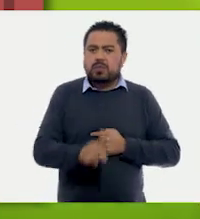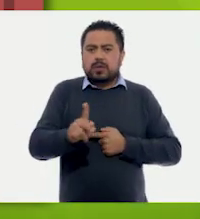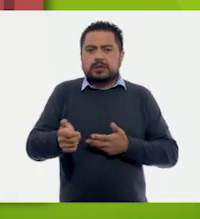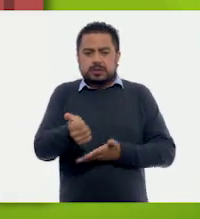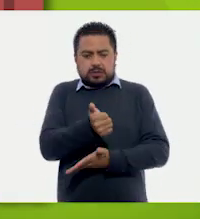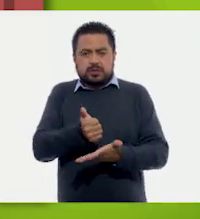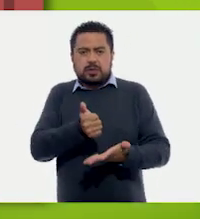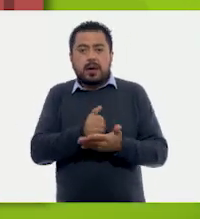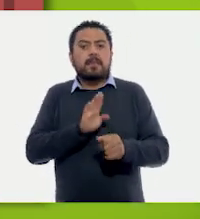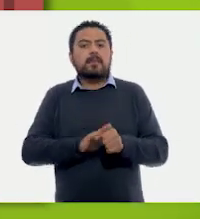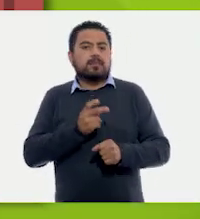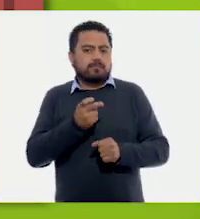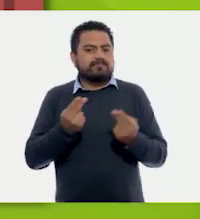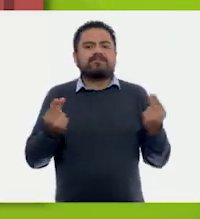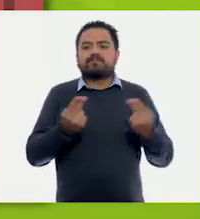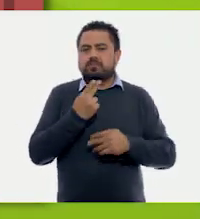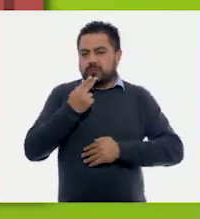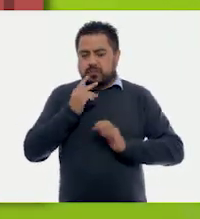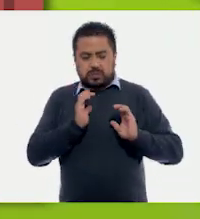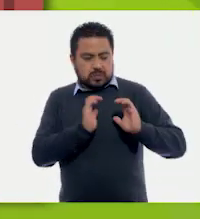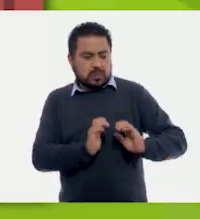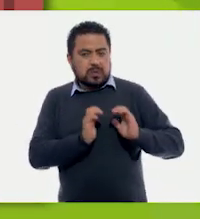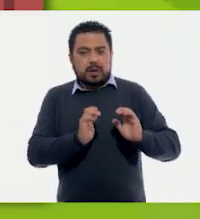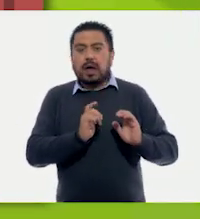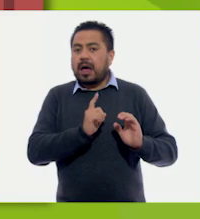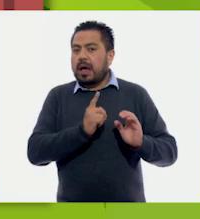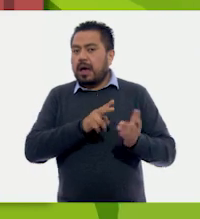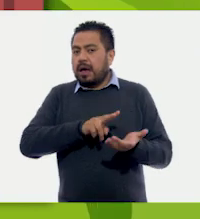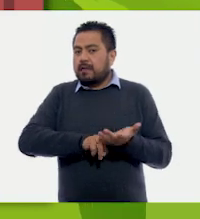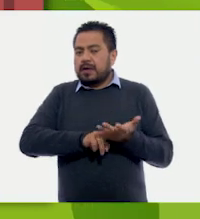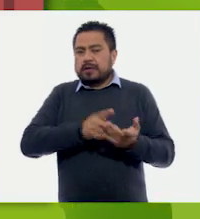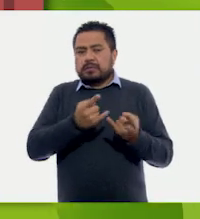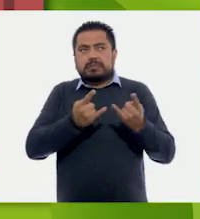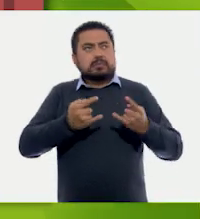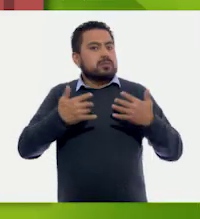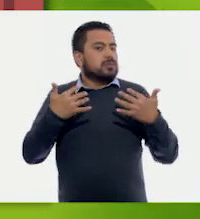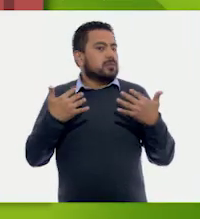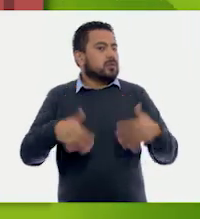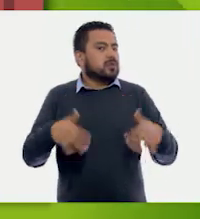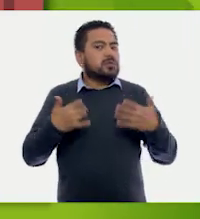ciudades. Por eso es necesario preservarlos, pues tienen un valor histórico.